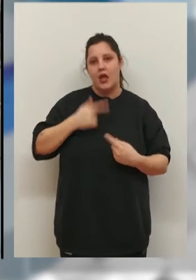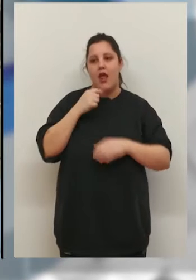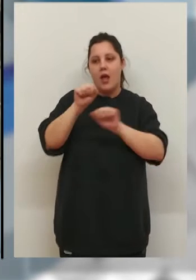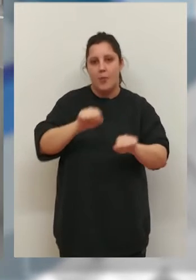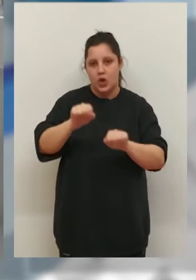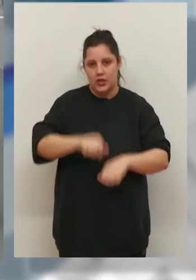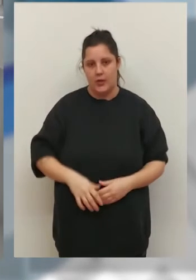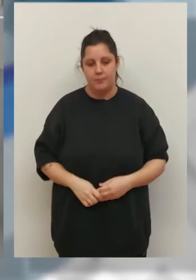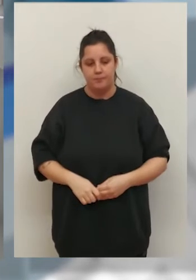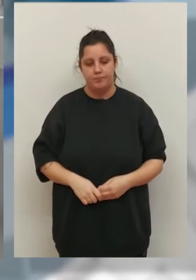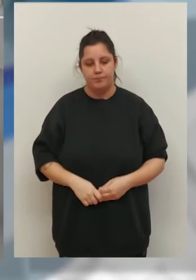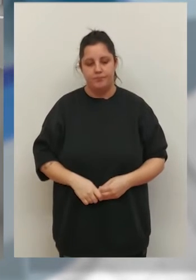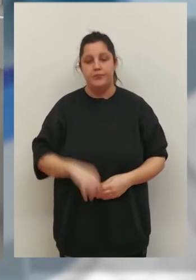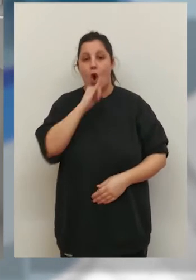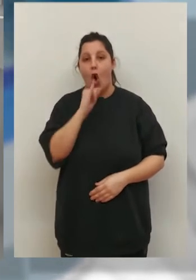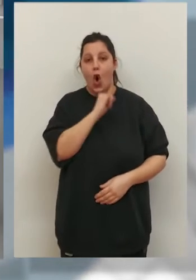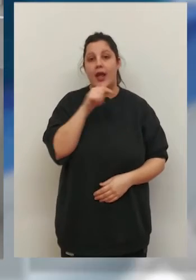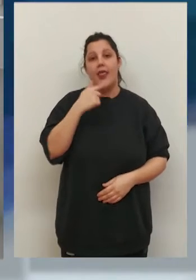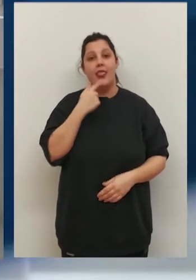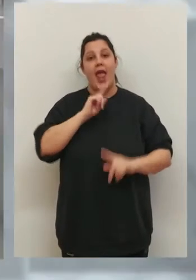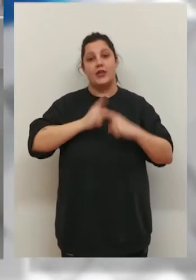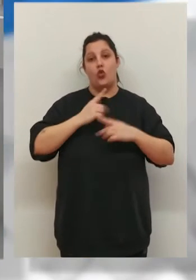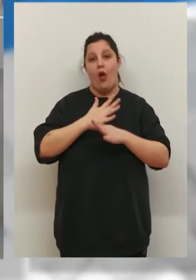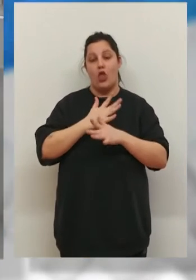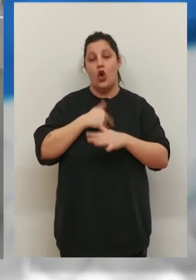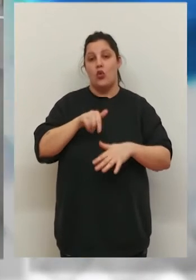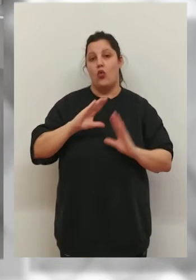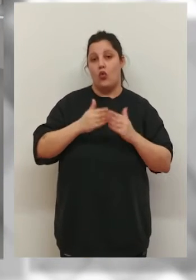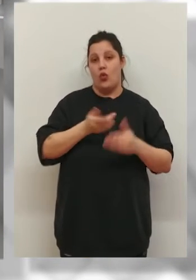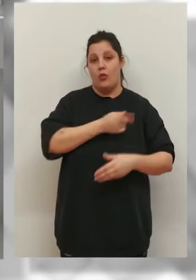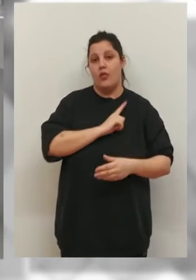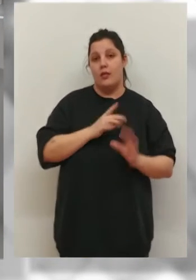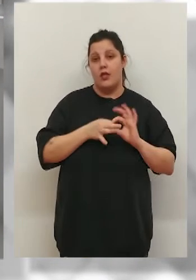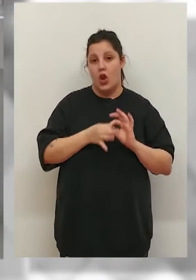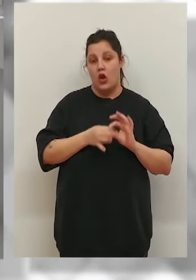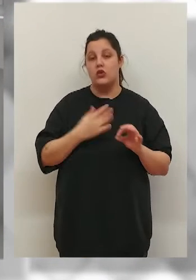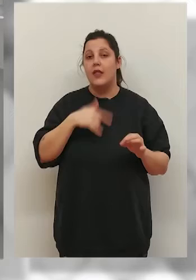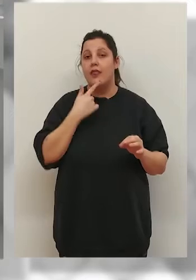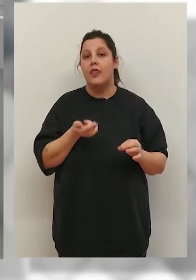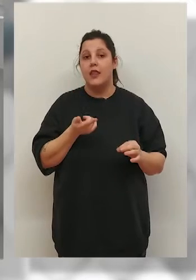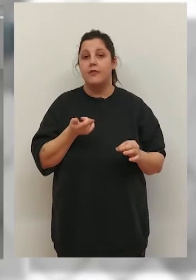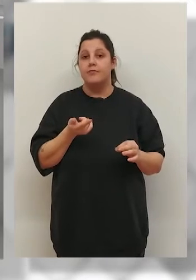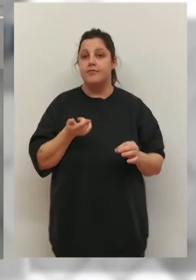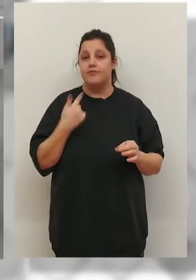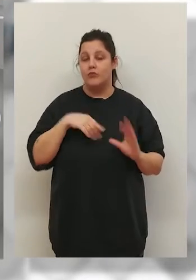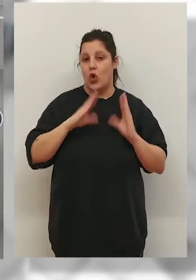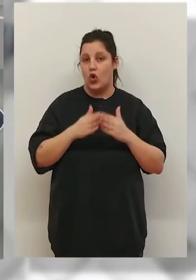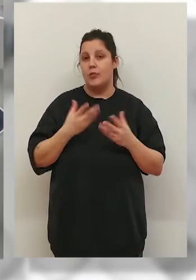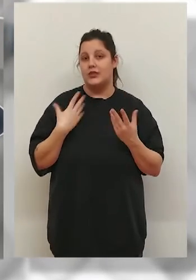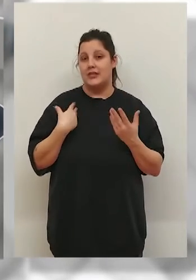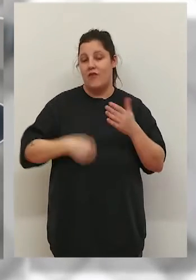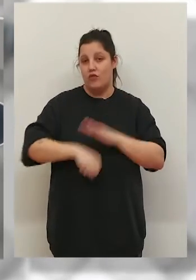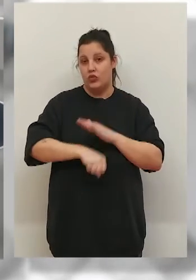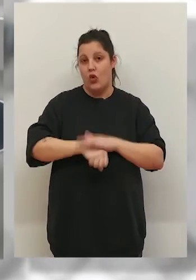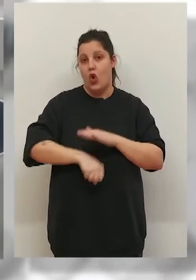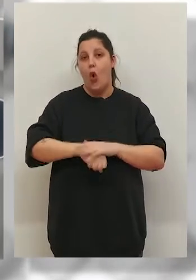a salvo. Es Jorge López Montaña, nacido en Logroño, es jugador del Club Deportivo Logroñés y director de la Academia de Jóvenes Futbolistas del